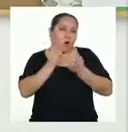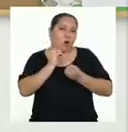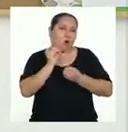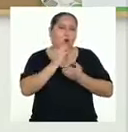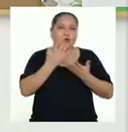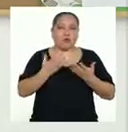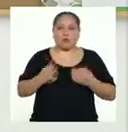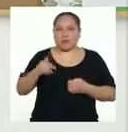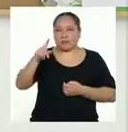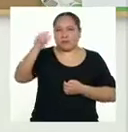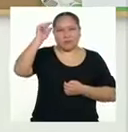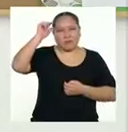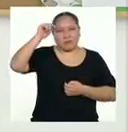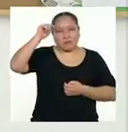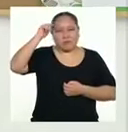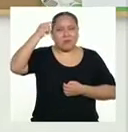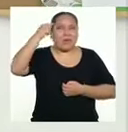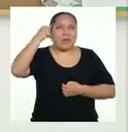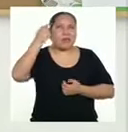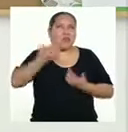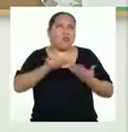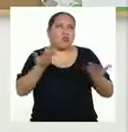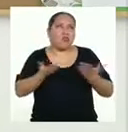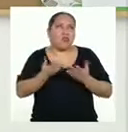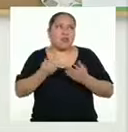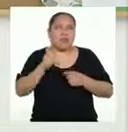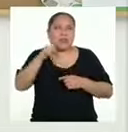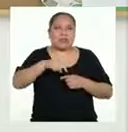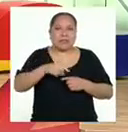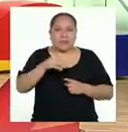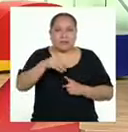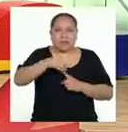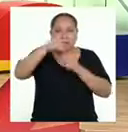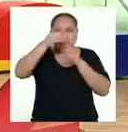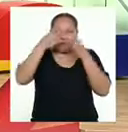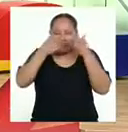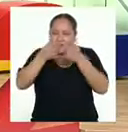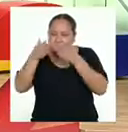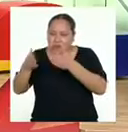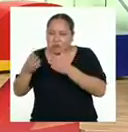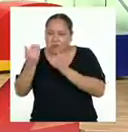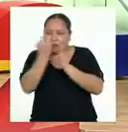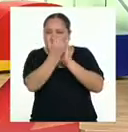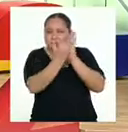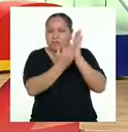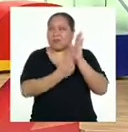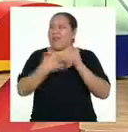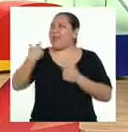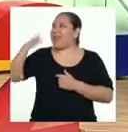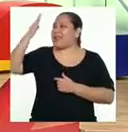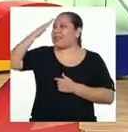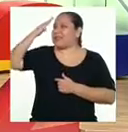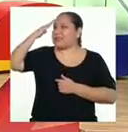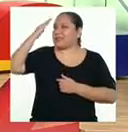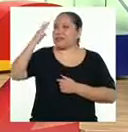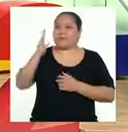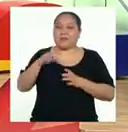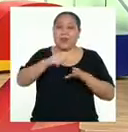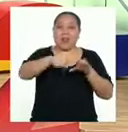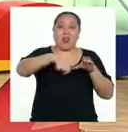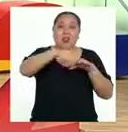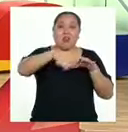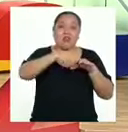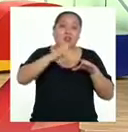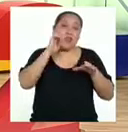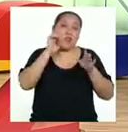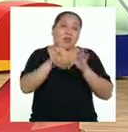¿Se te ocurre dónde más podrías necesitar indicaciones específicas, Yanira? Ya sé. Para hacer una receta,